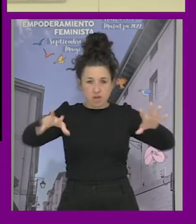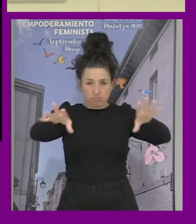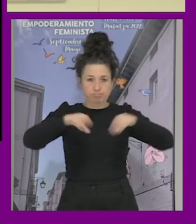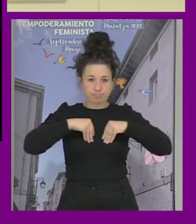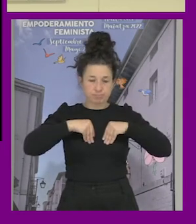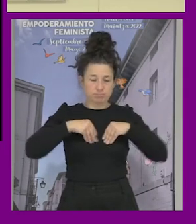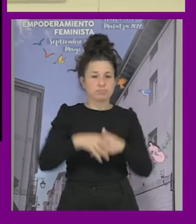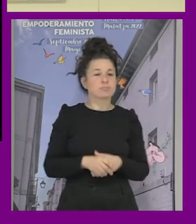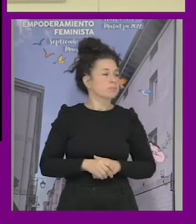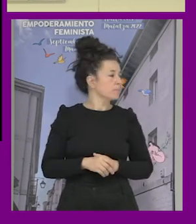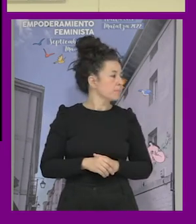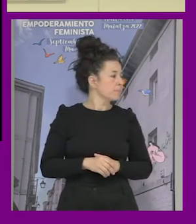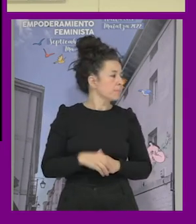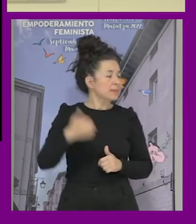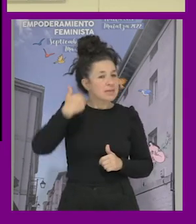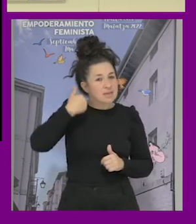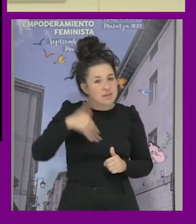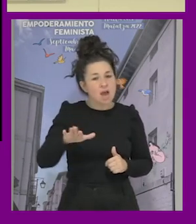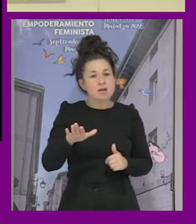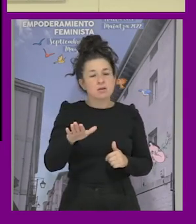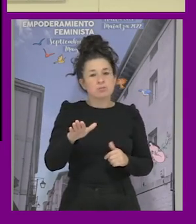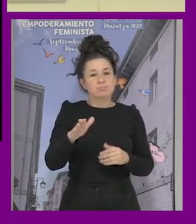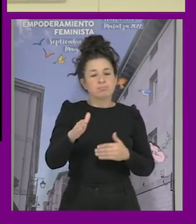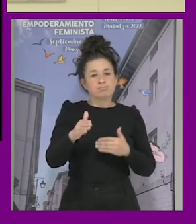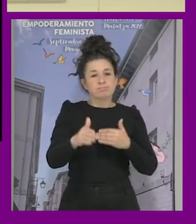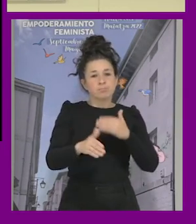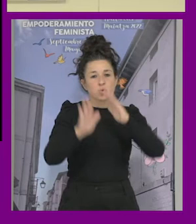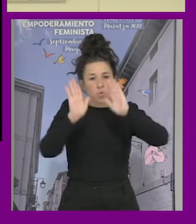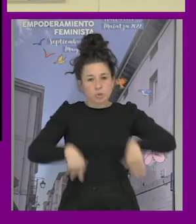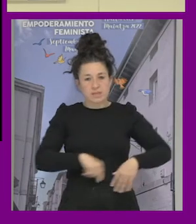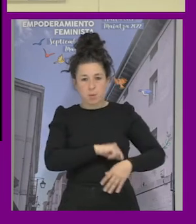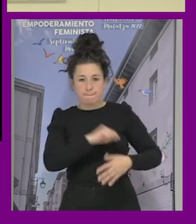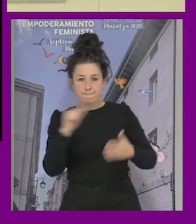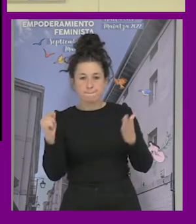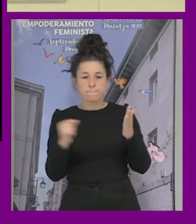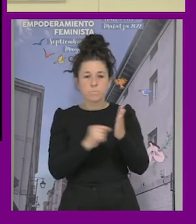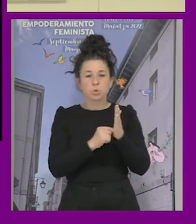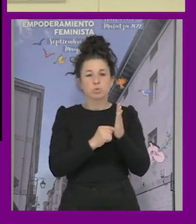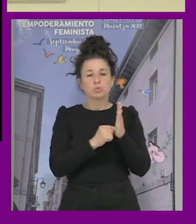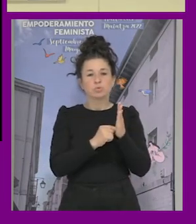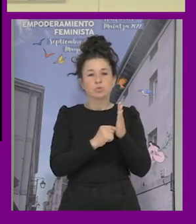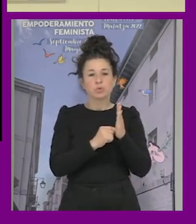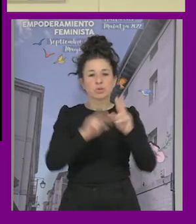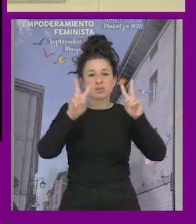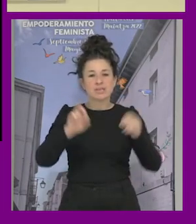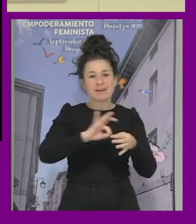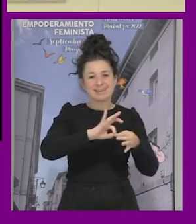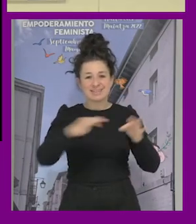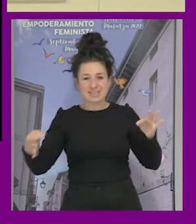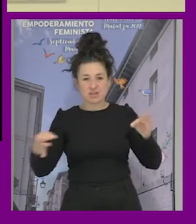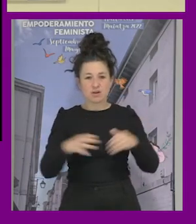vale vale y yendo ya al último punto el tema de la interseccionalidad